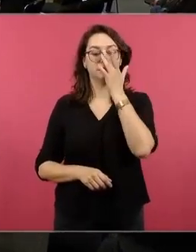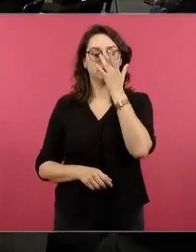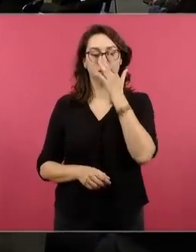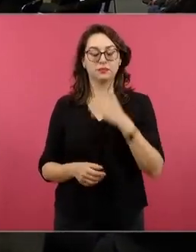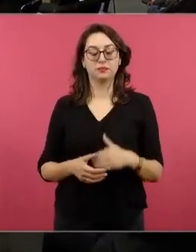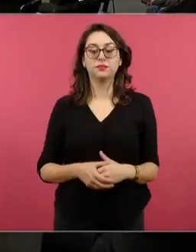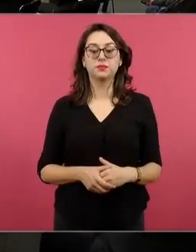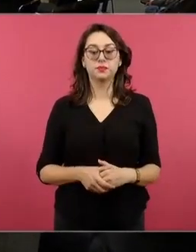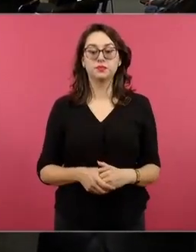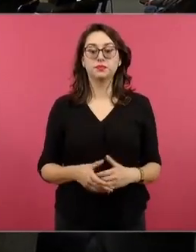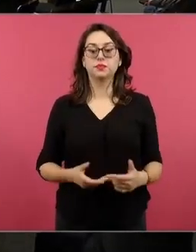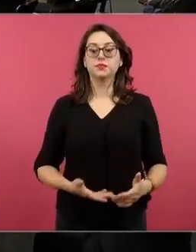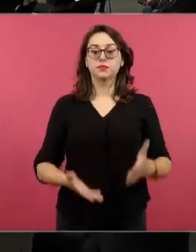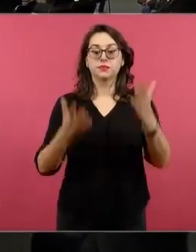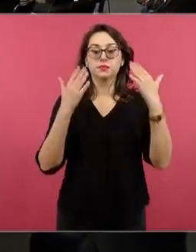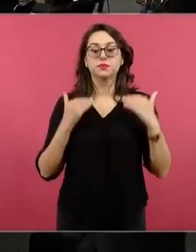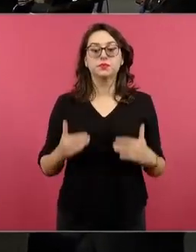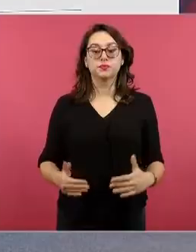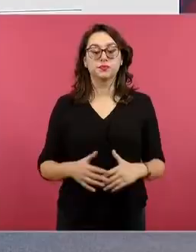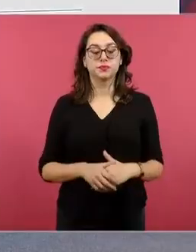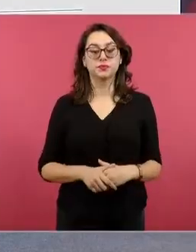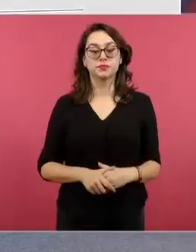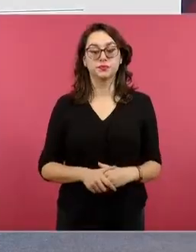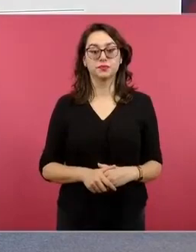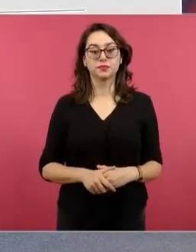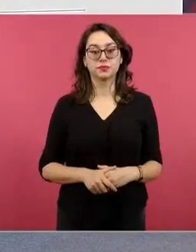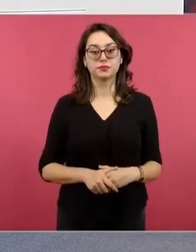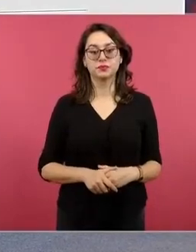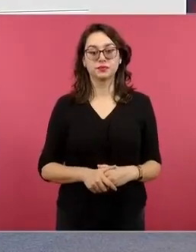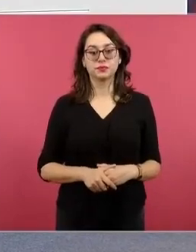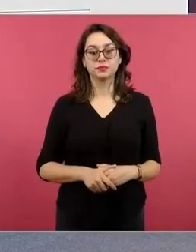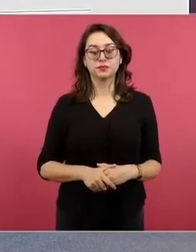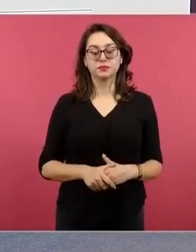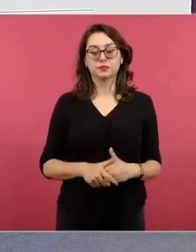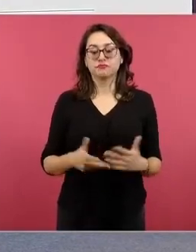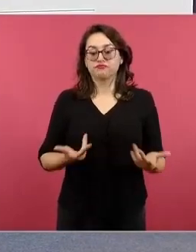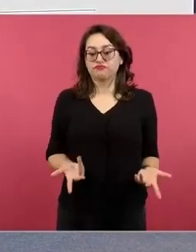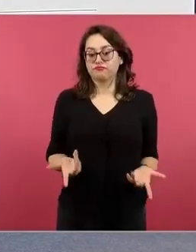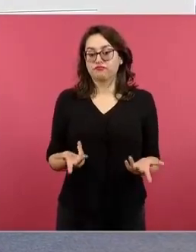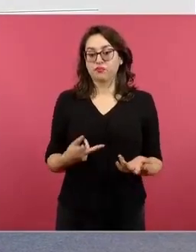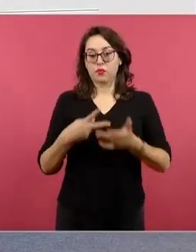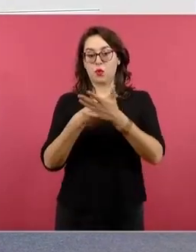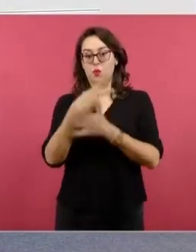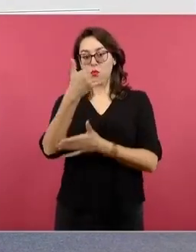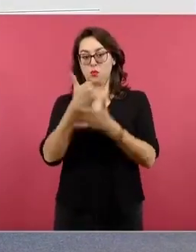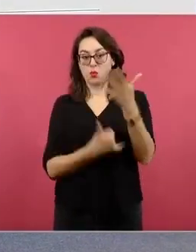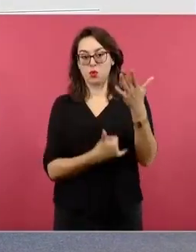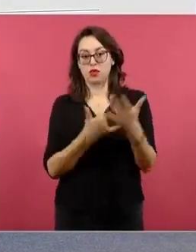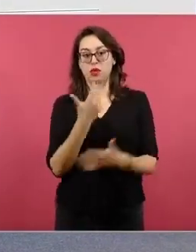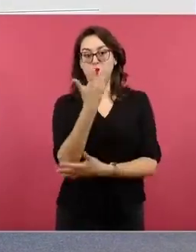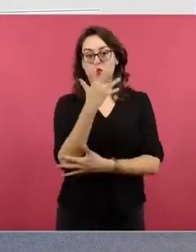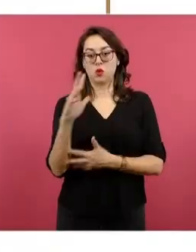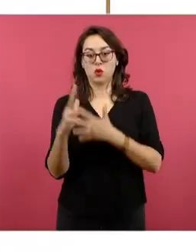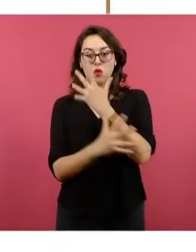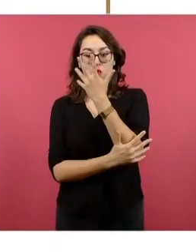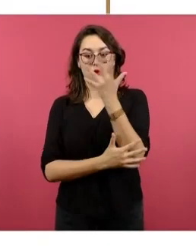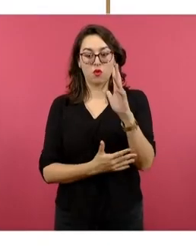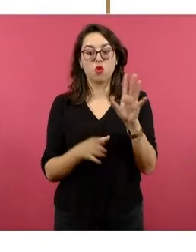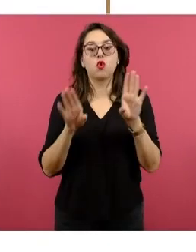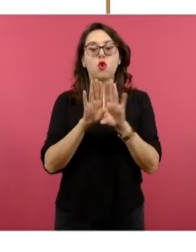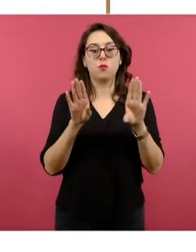Bueno, pues entonces, este campo, este proyecto de conservemos la flora y la fauna,